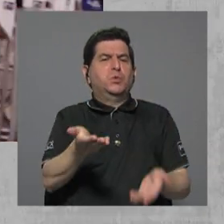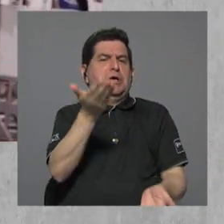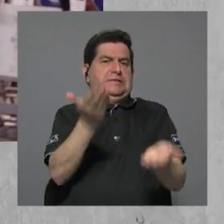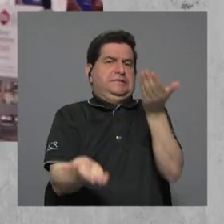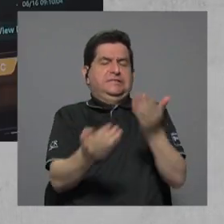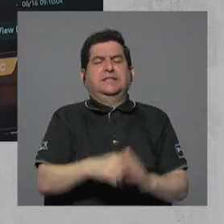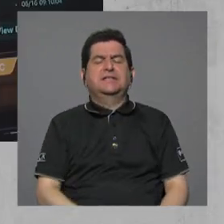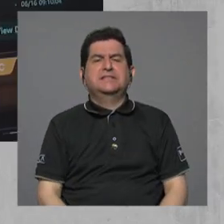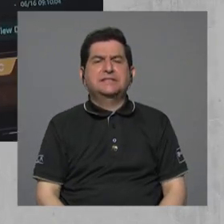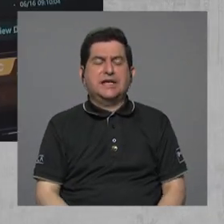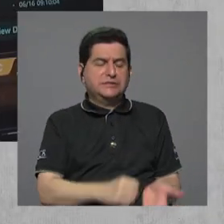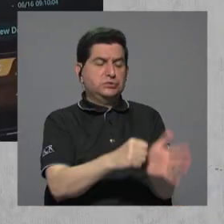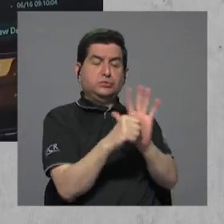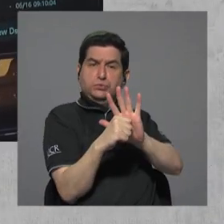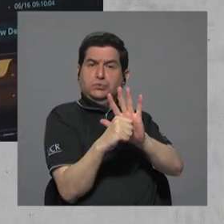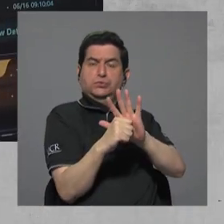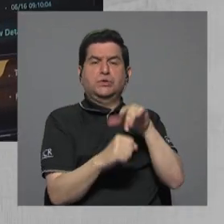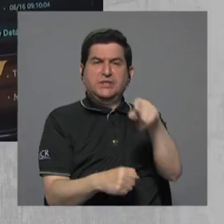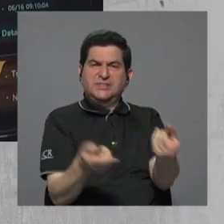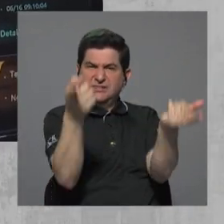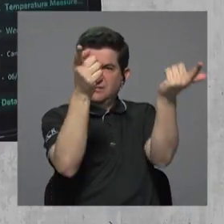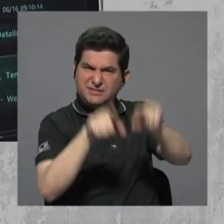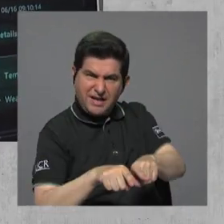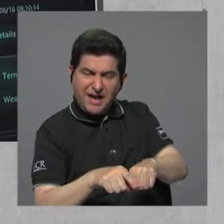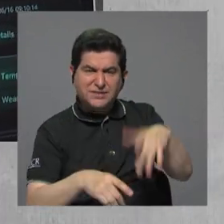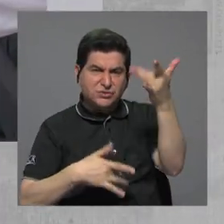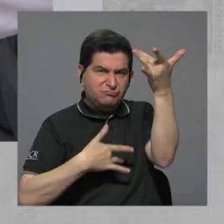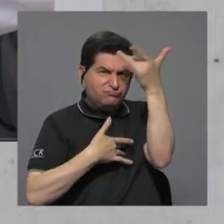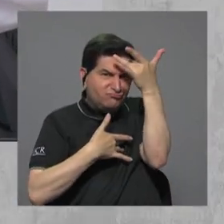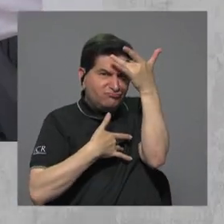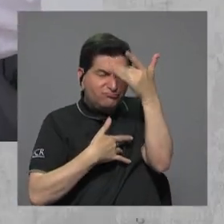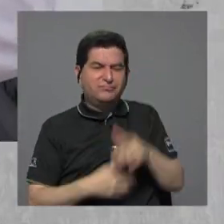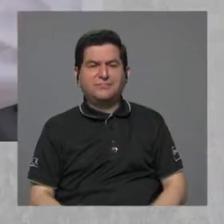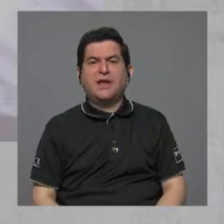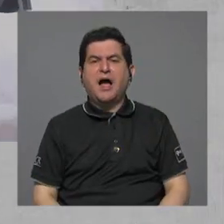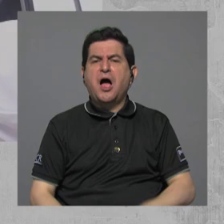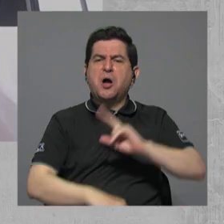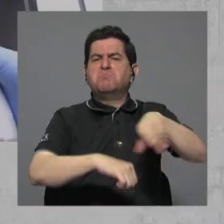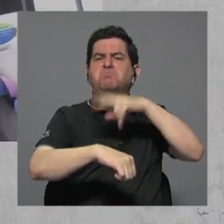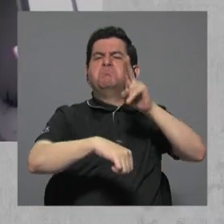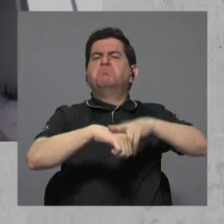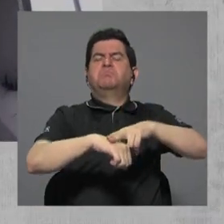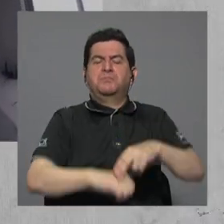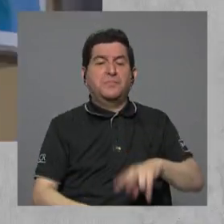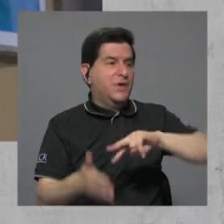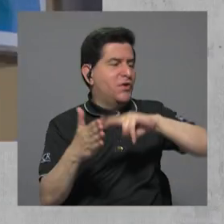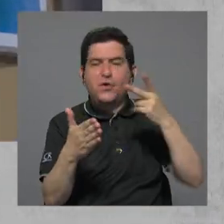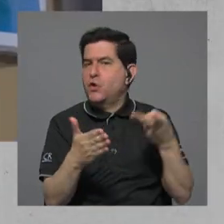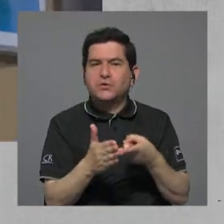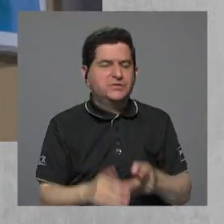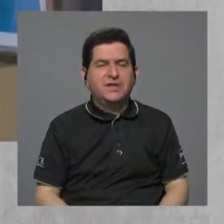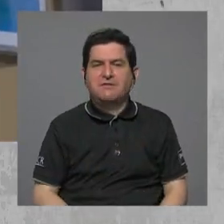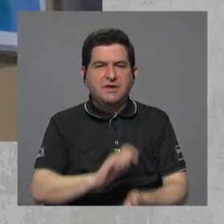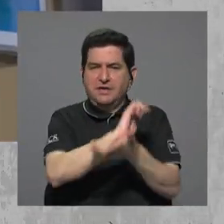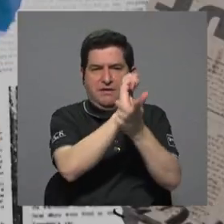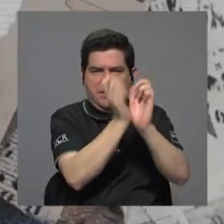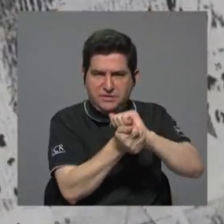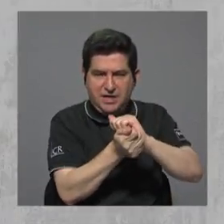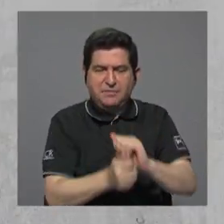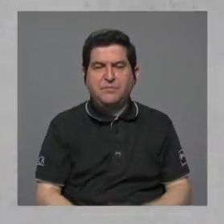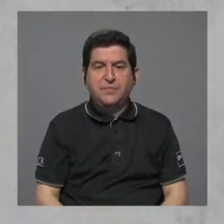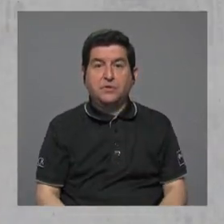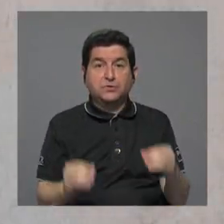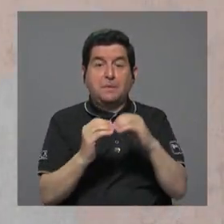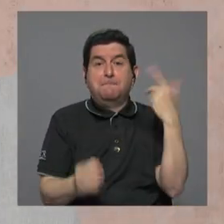que el coronavirus sea una enfermedad, digamos, que se vuelva común, que no implica las mutaciones, que bueno, que esto se